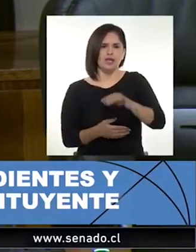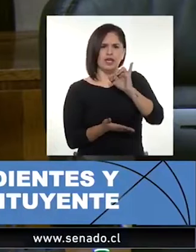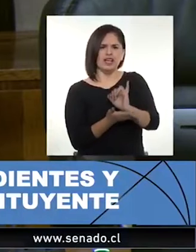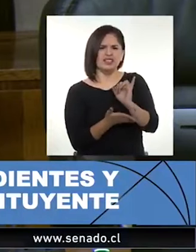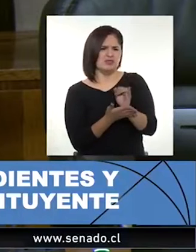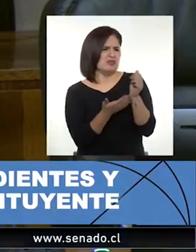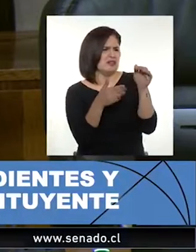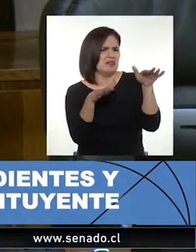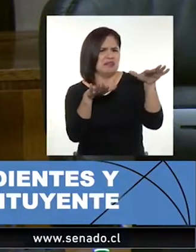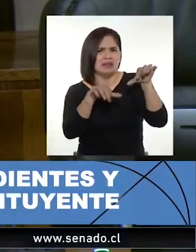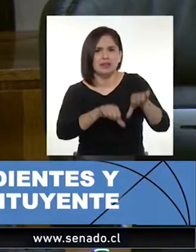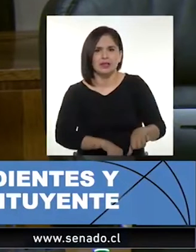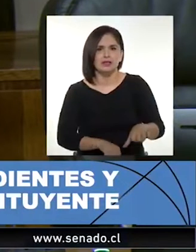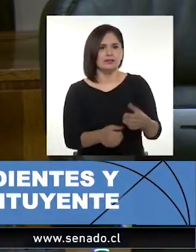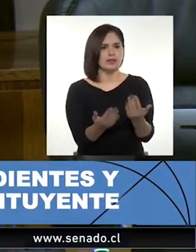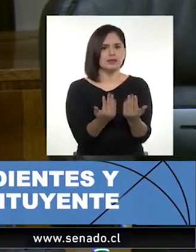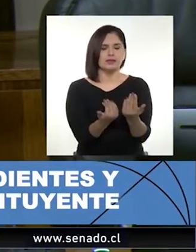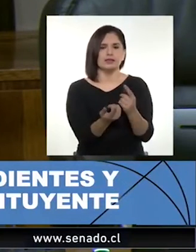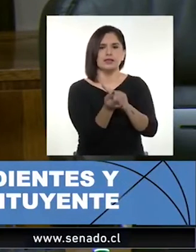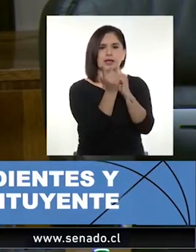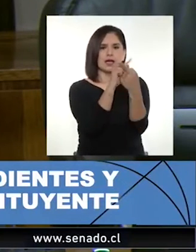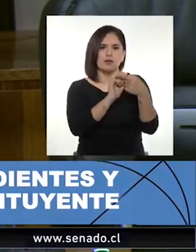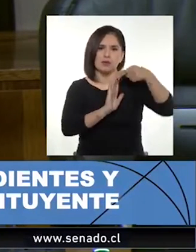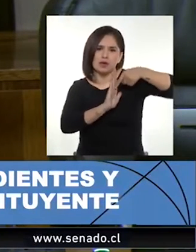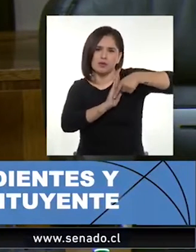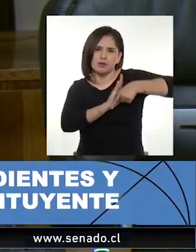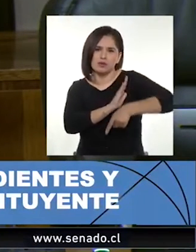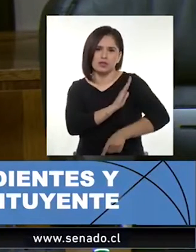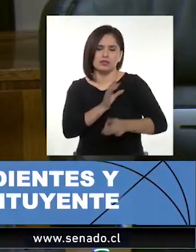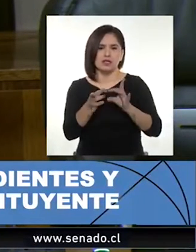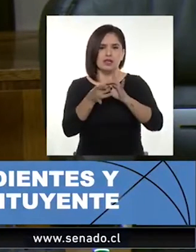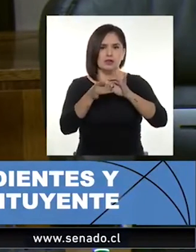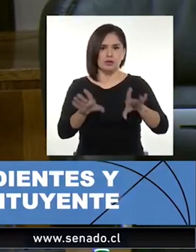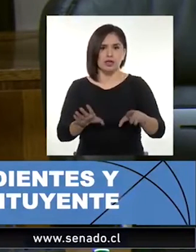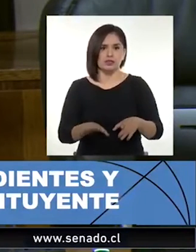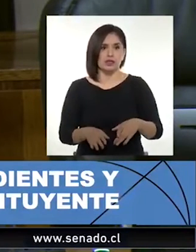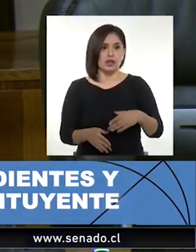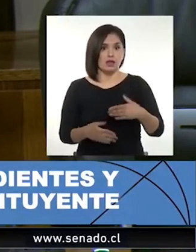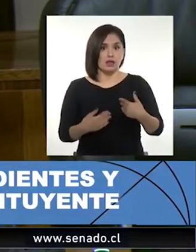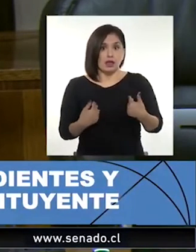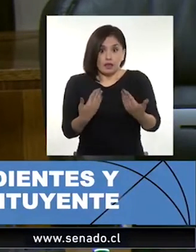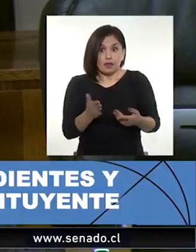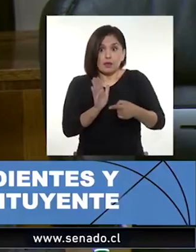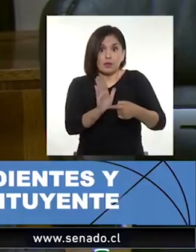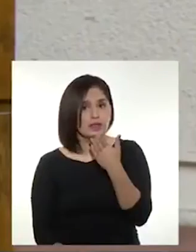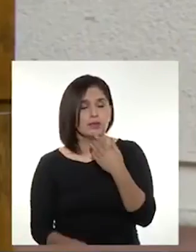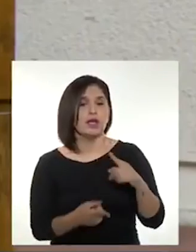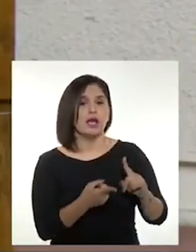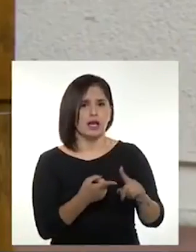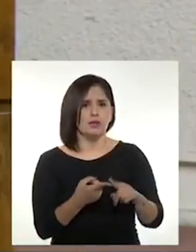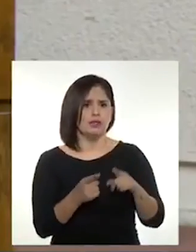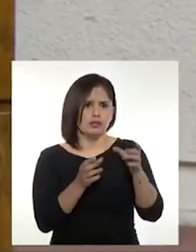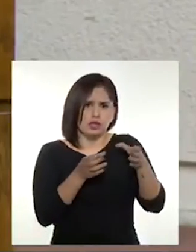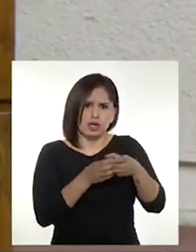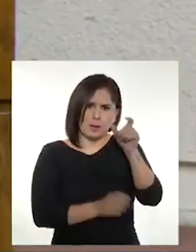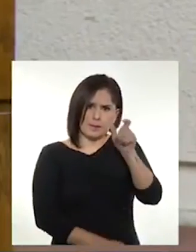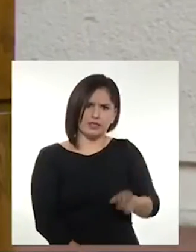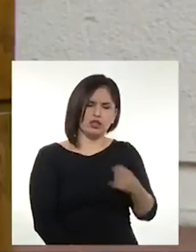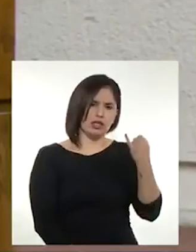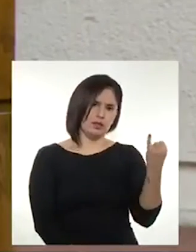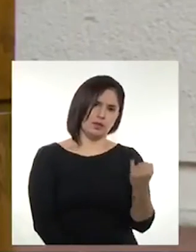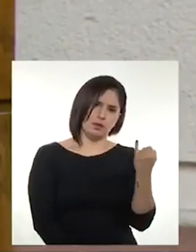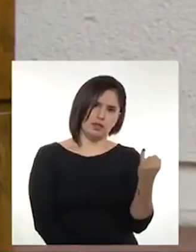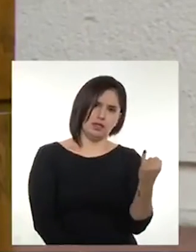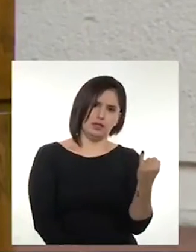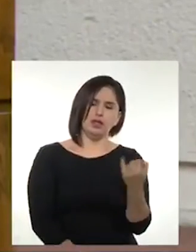a un deseo popular expresado con manifestaciones, sobre todo feministas, de que la paridad llegue a los escaños políticos, ocurre pocos días después